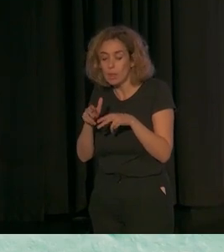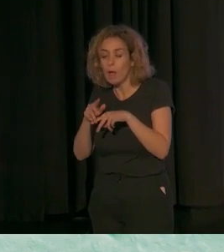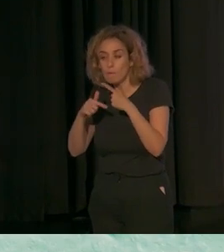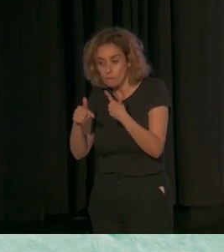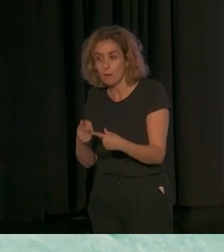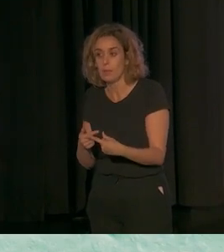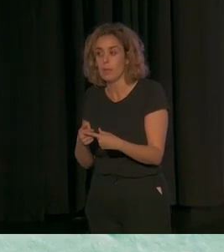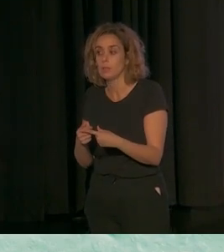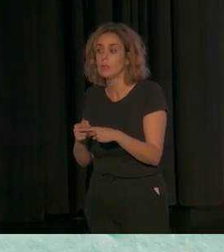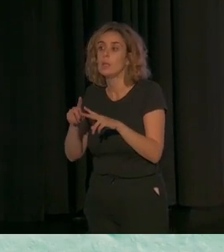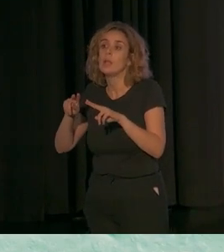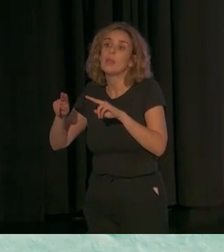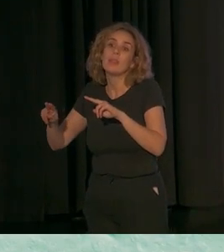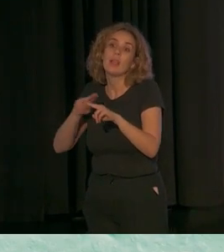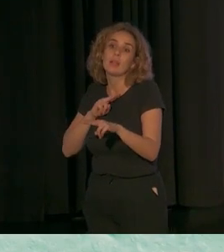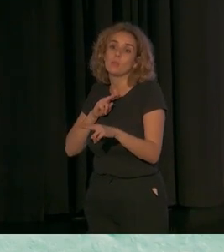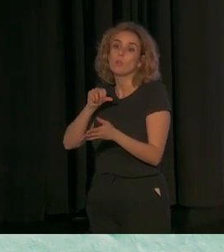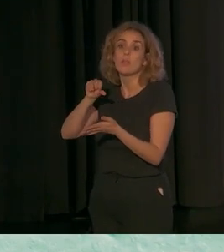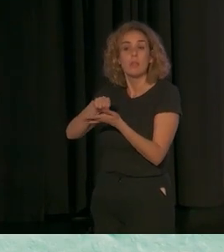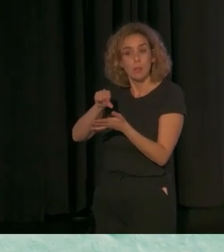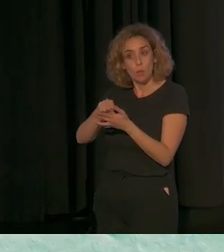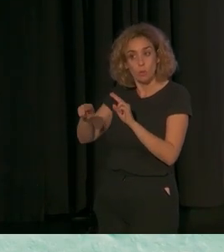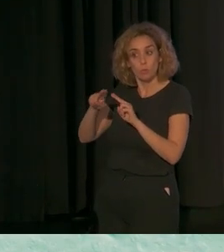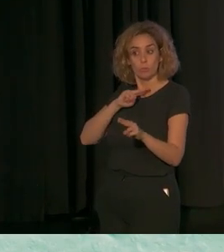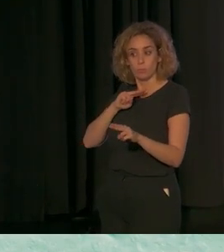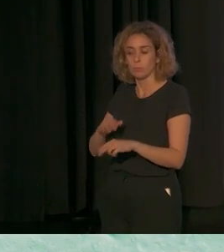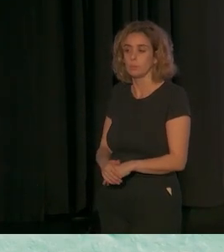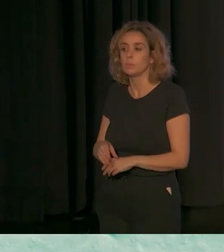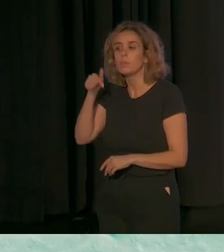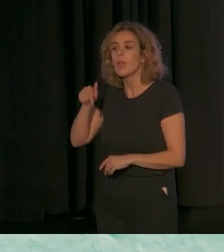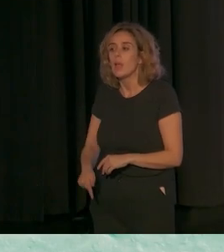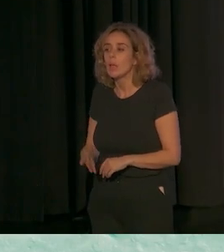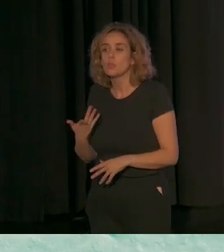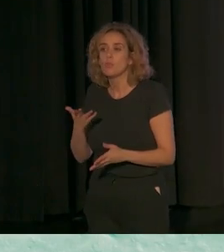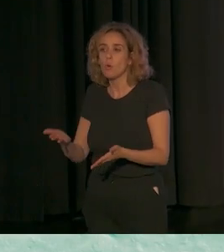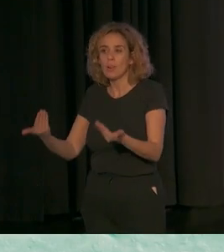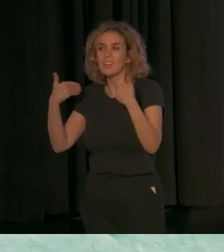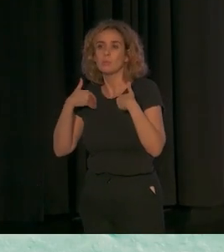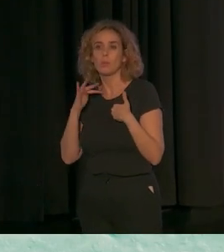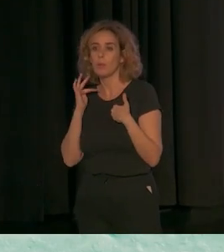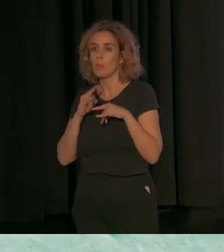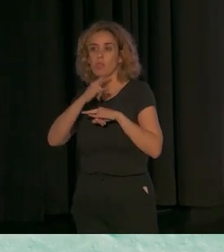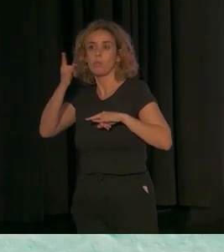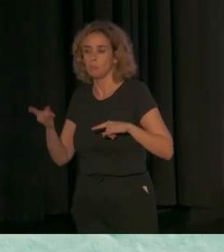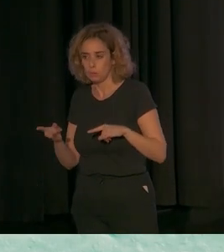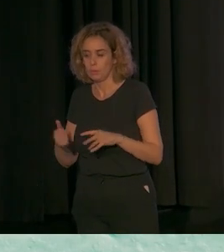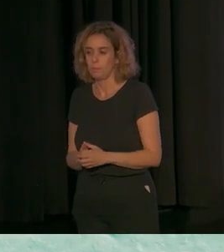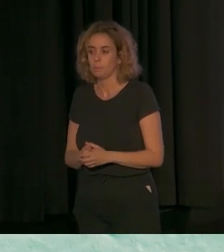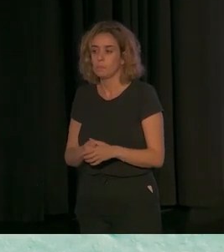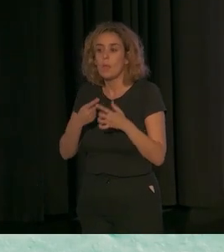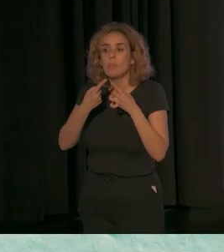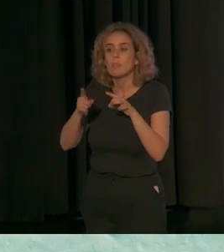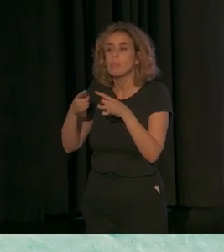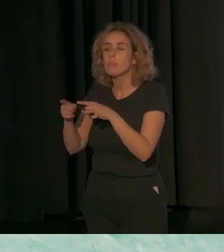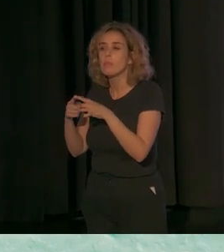función de las respuestas que desde los centros les están dando. Eso nos da un plus de responsabilidad. Es decir, las diferencias